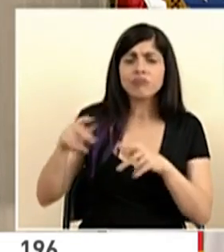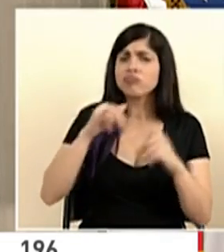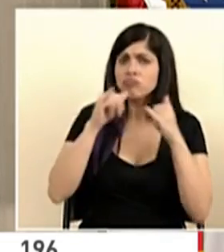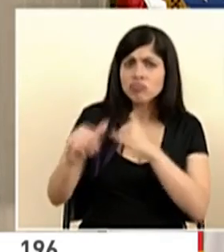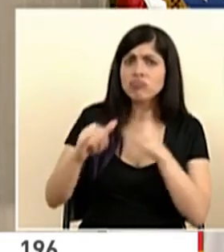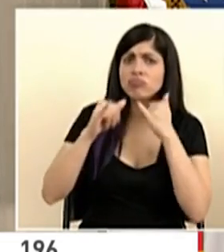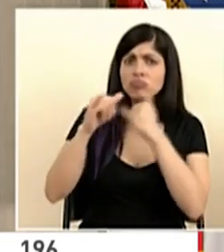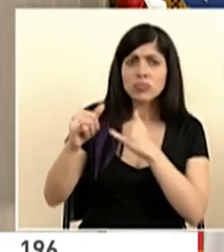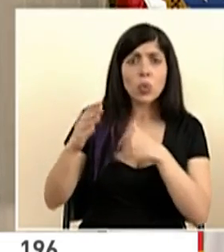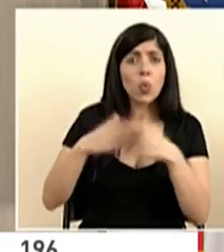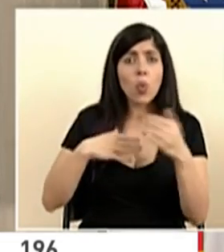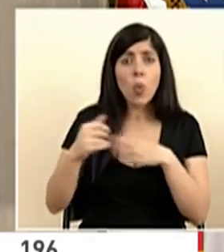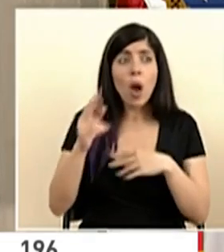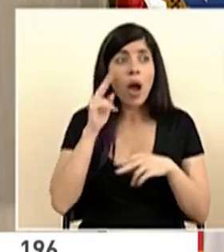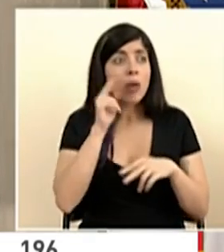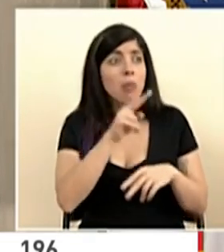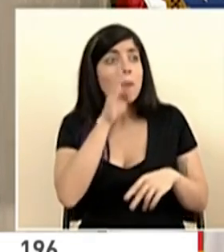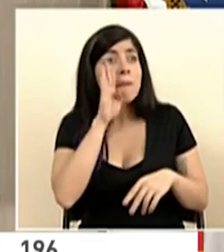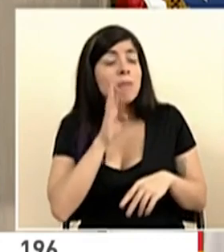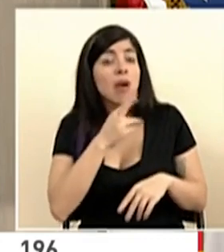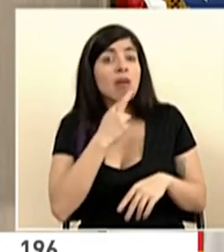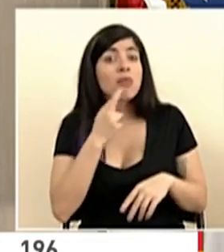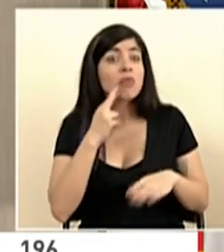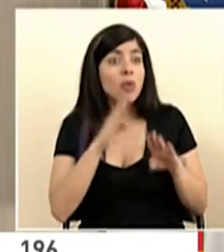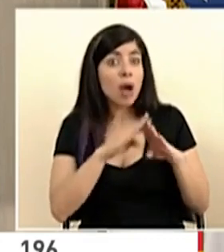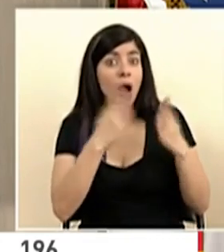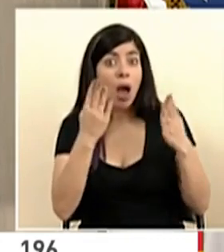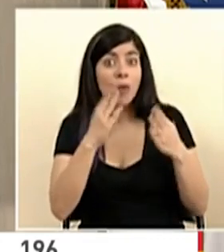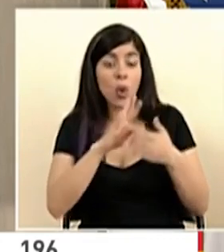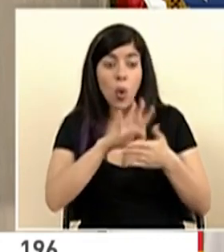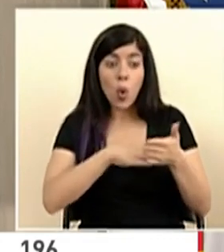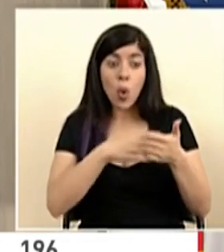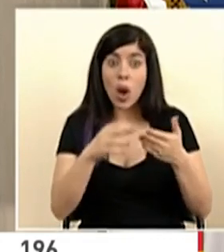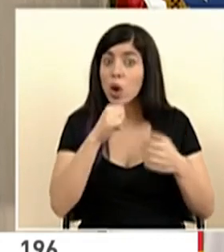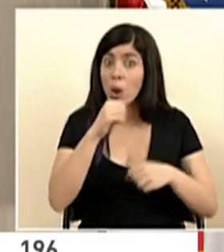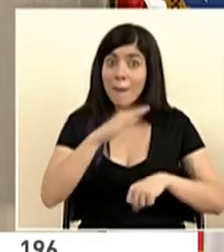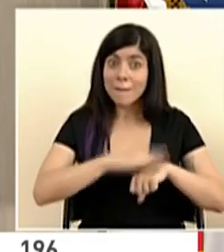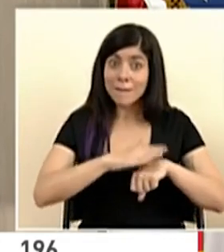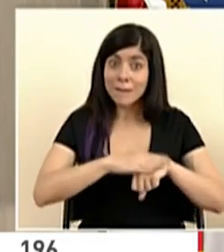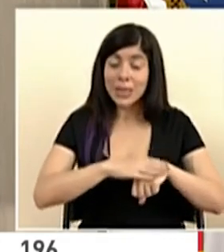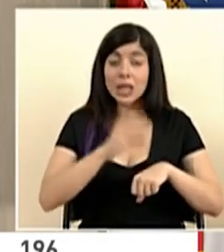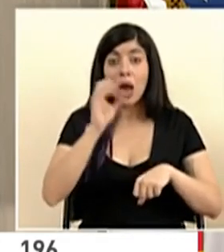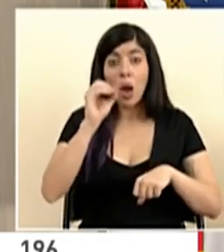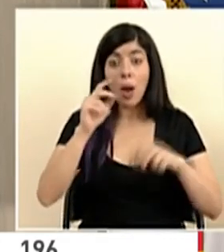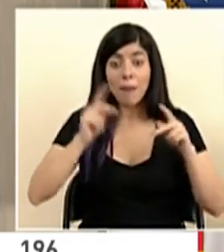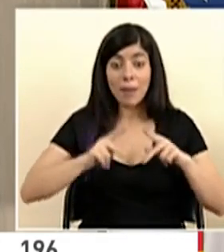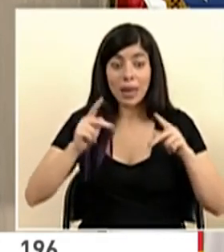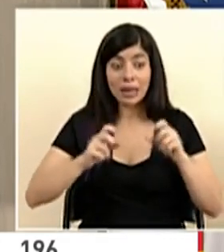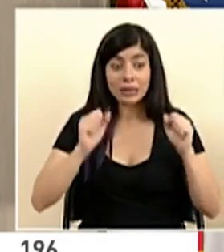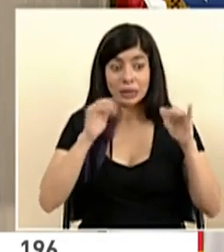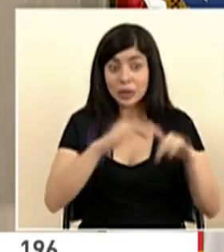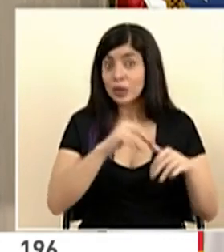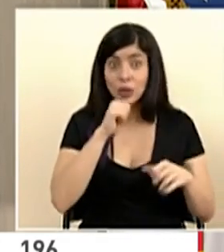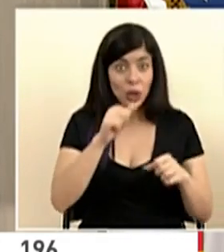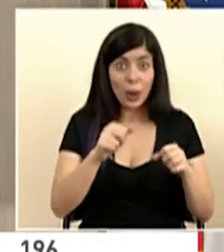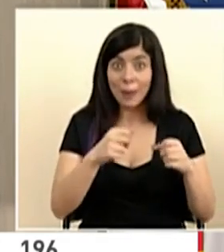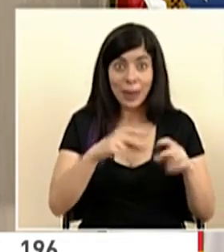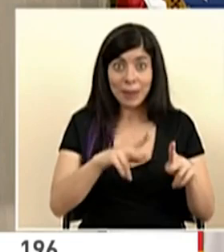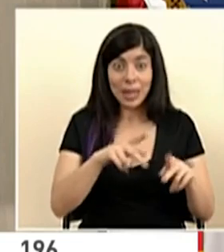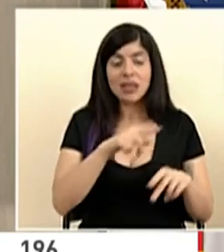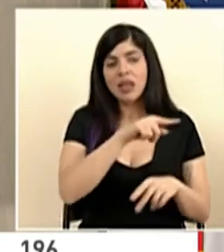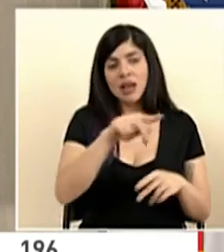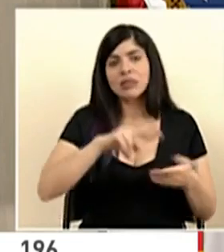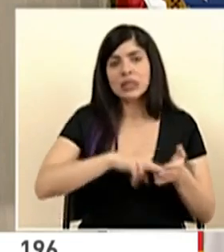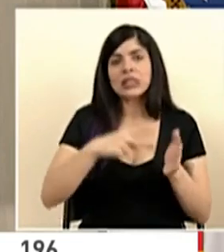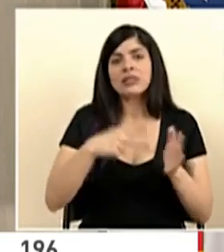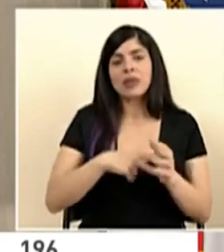denunciando cualquier bar, cualquier restaurante que opere en horarios no permitidos o con una capacidad no permitida se expone